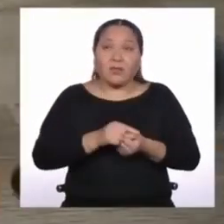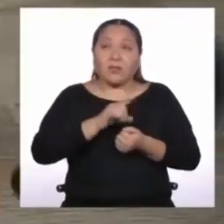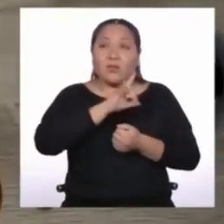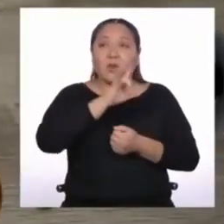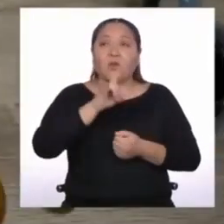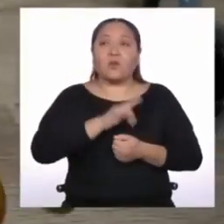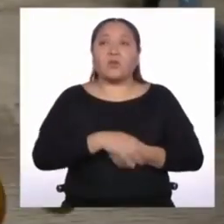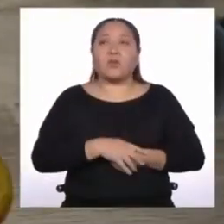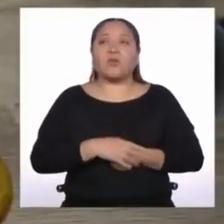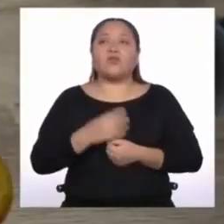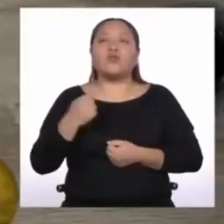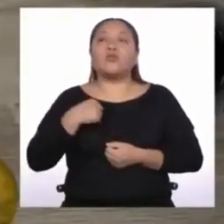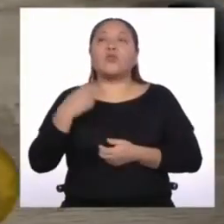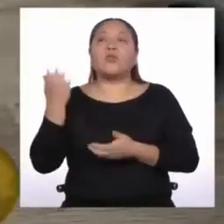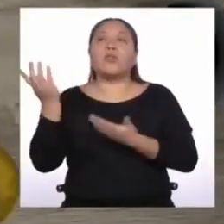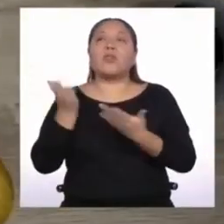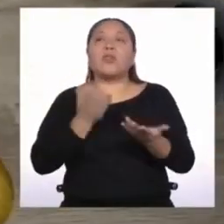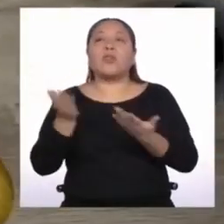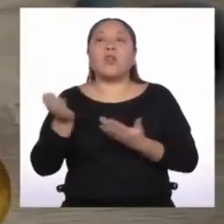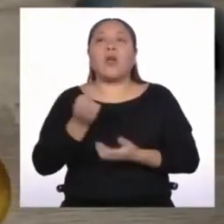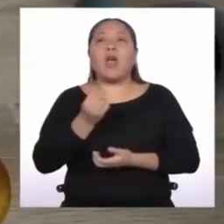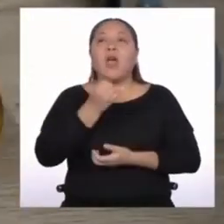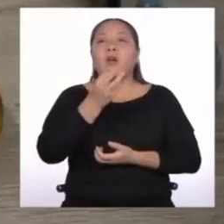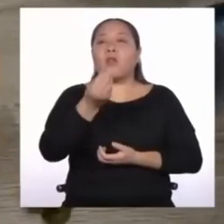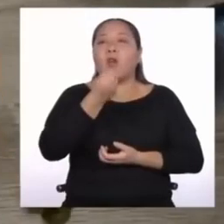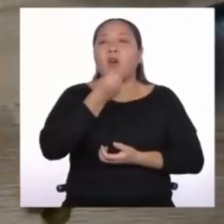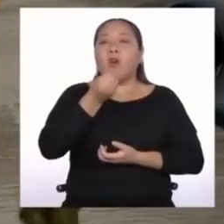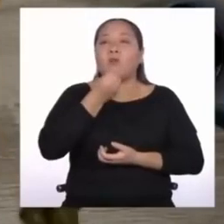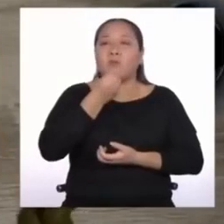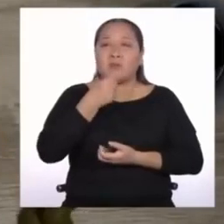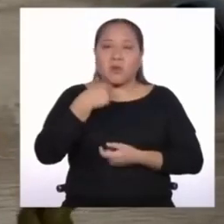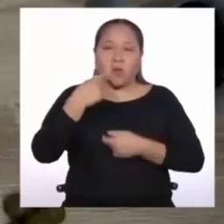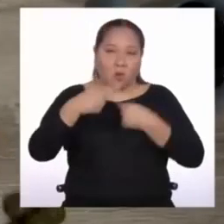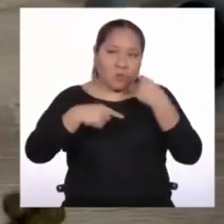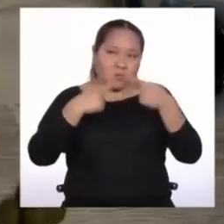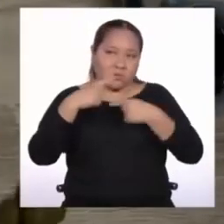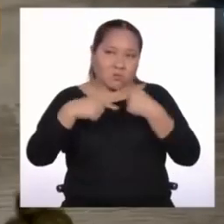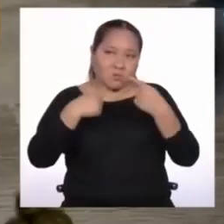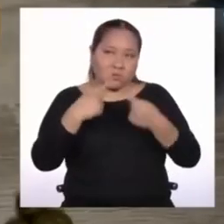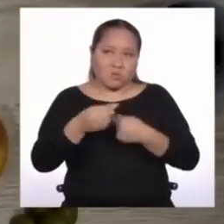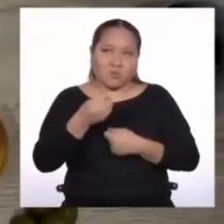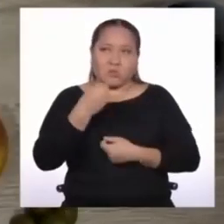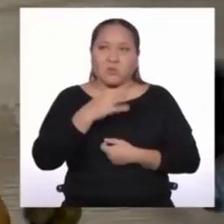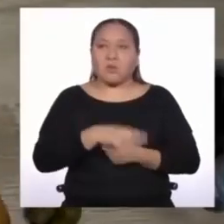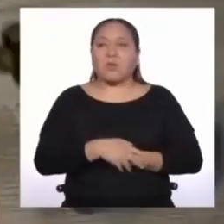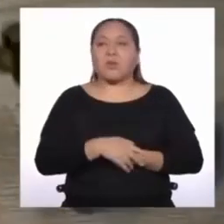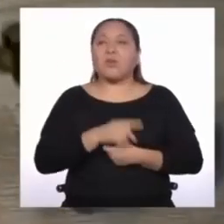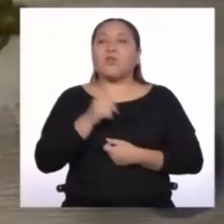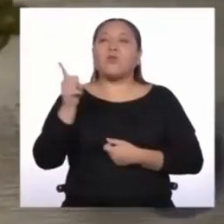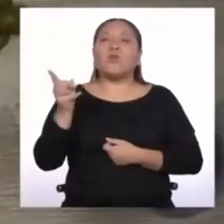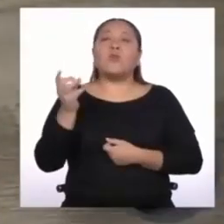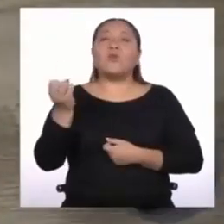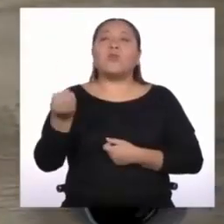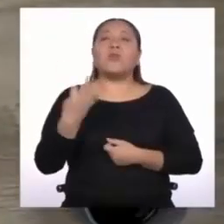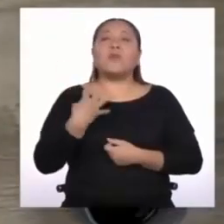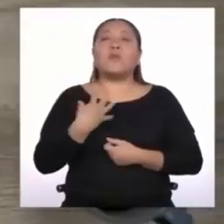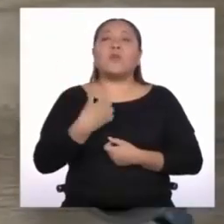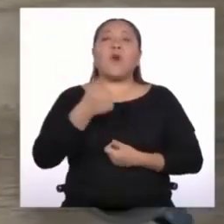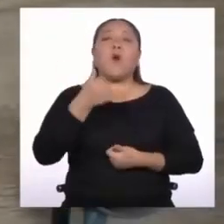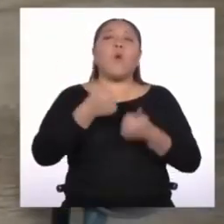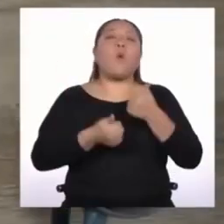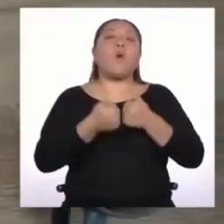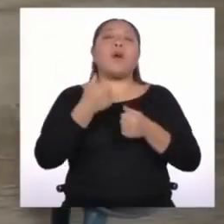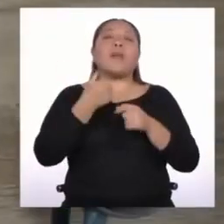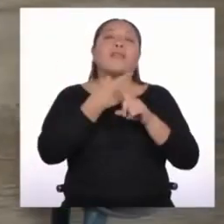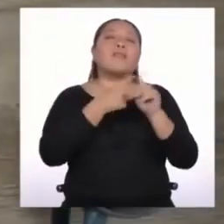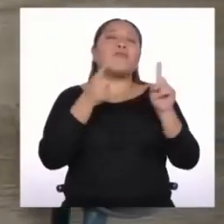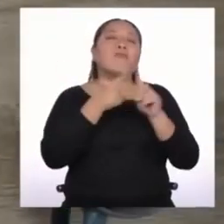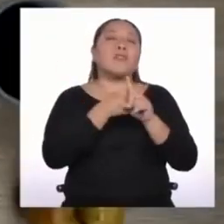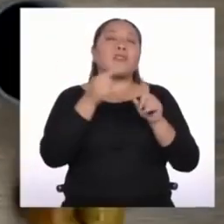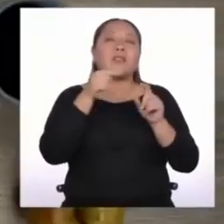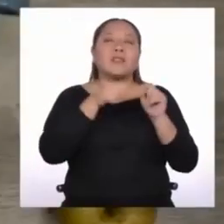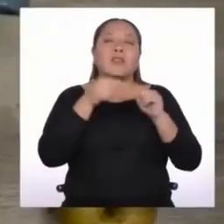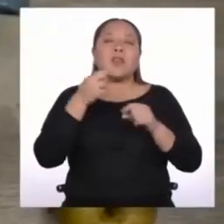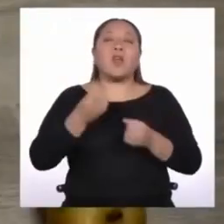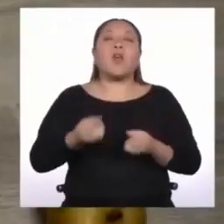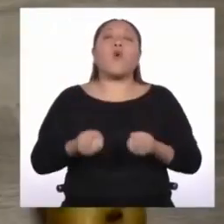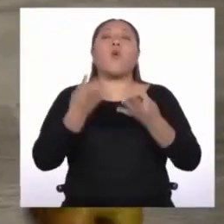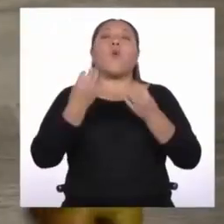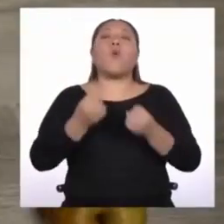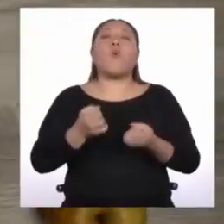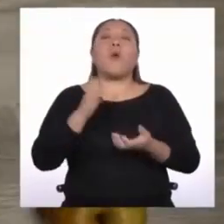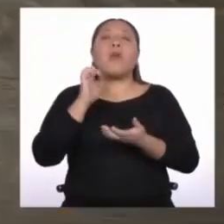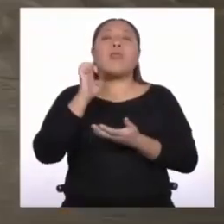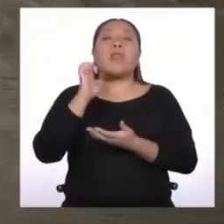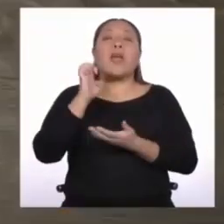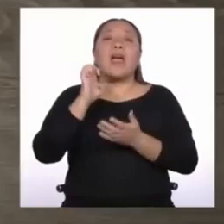Yo he traído algunos alimentos que consumo en mi día a día y quiero que me digas cuál es la diferencia entre ellos y cuánta energía me da